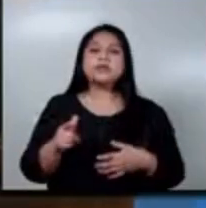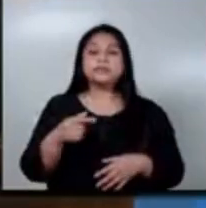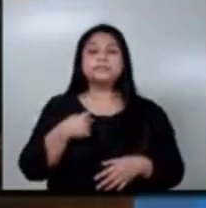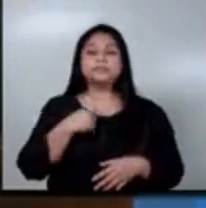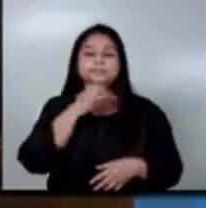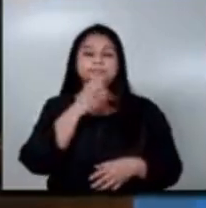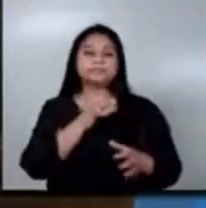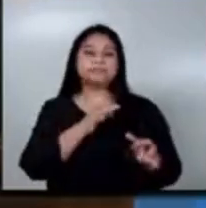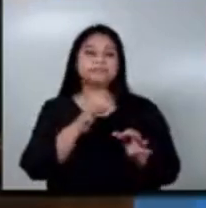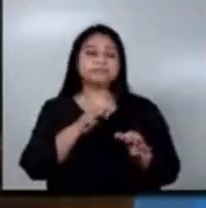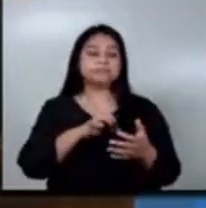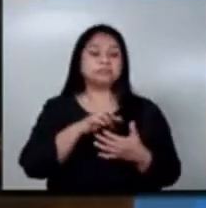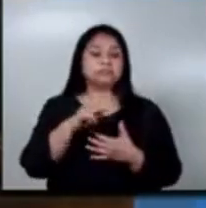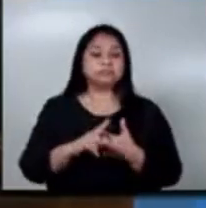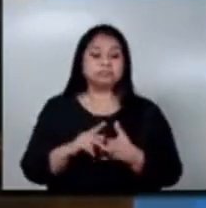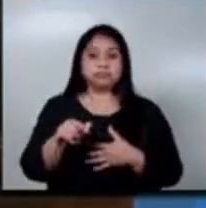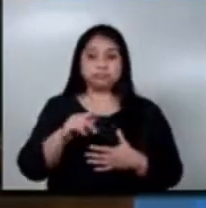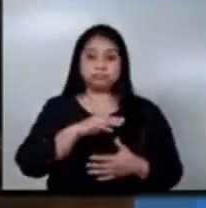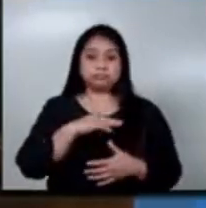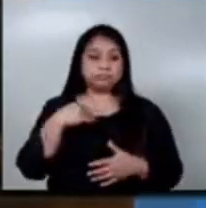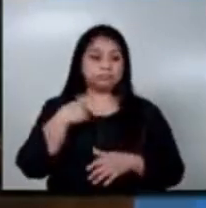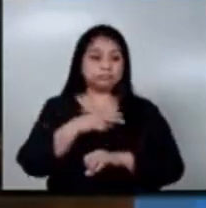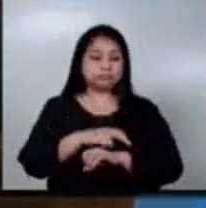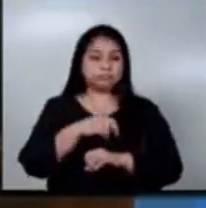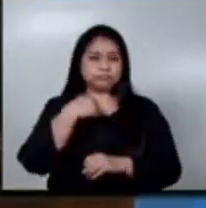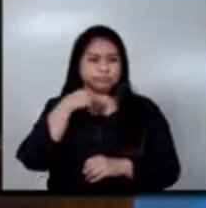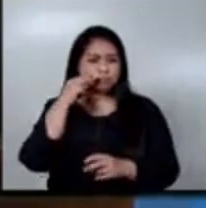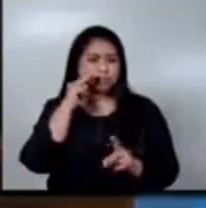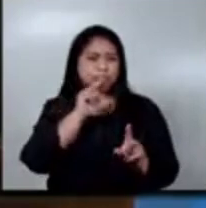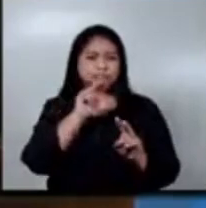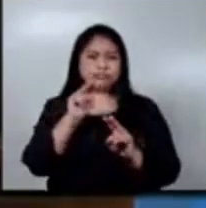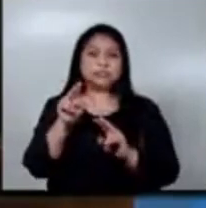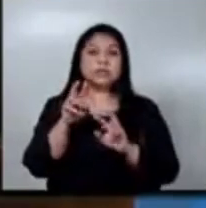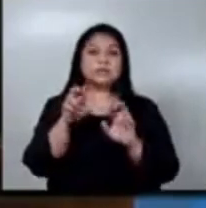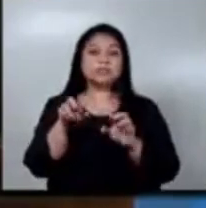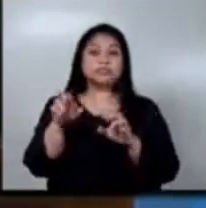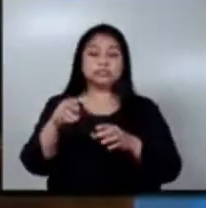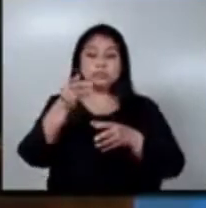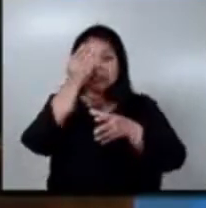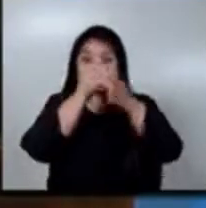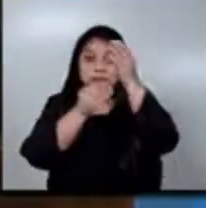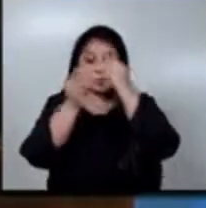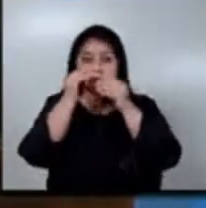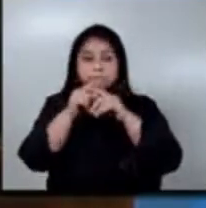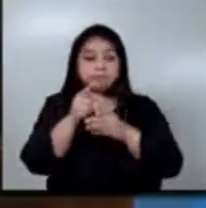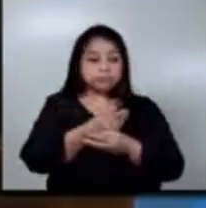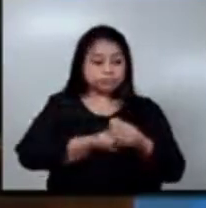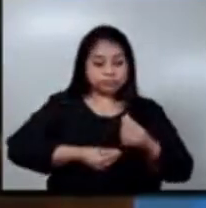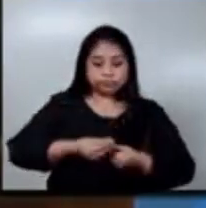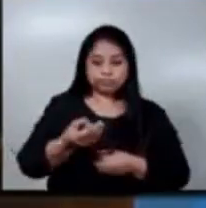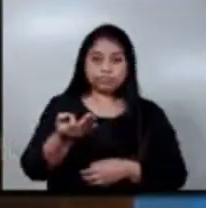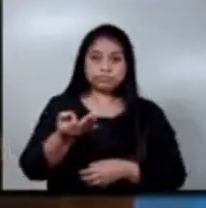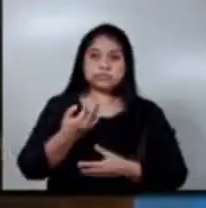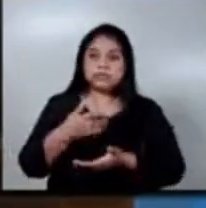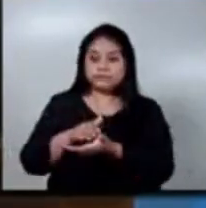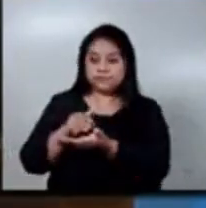que reconoce el esfuerzo de los agricultores y agricultoras que se capacitan, regularizan, producen con calidad y venden sus